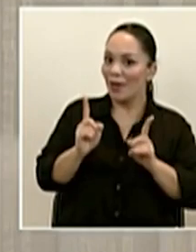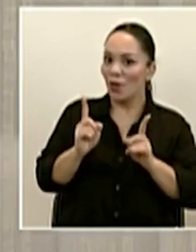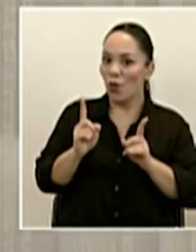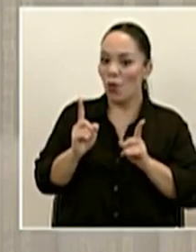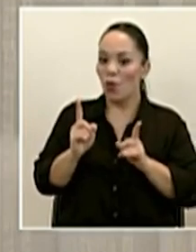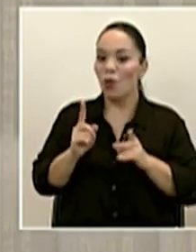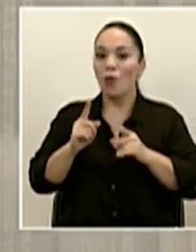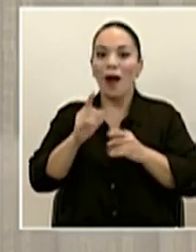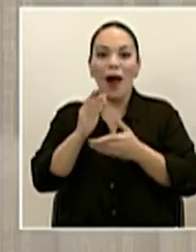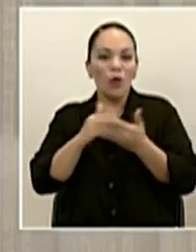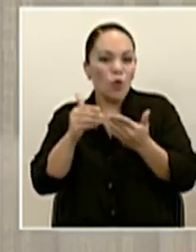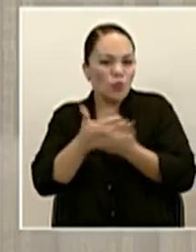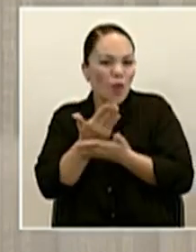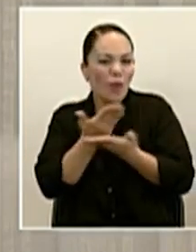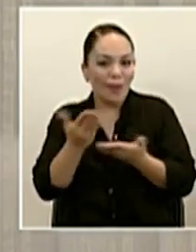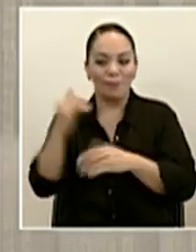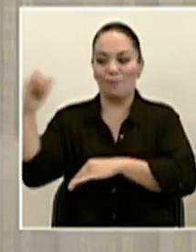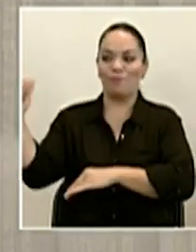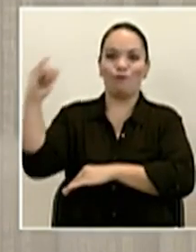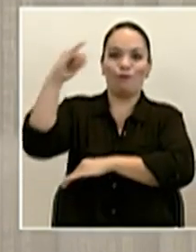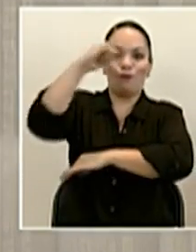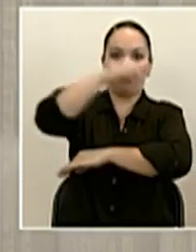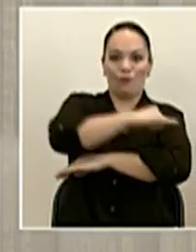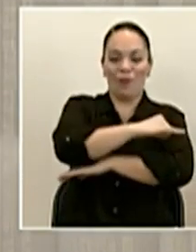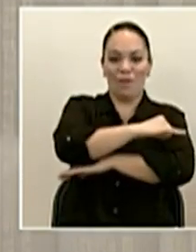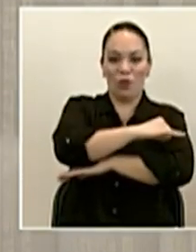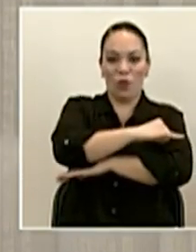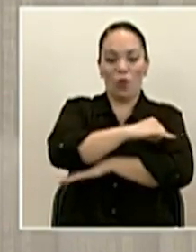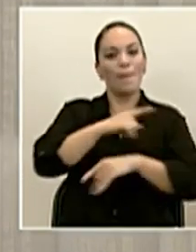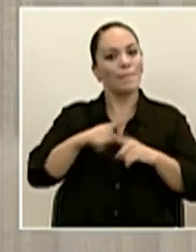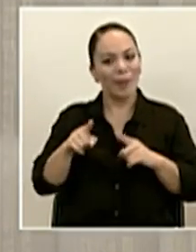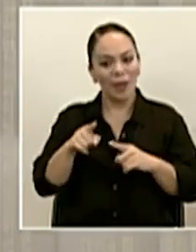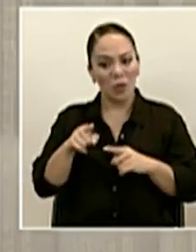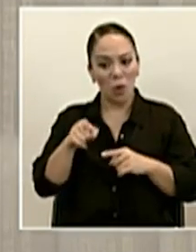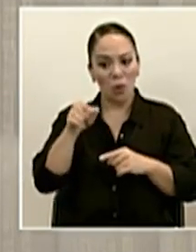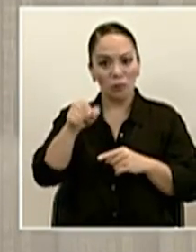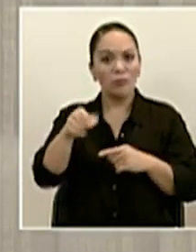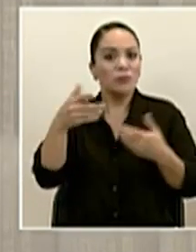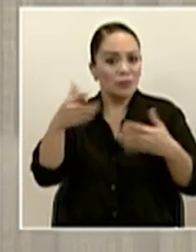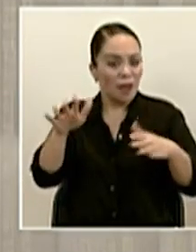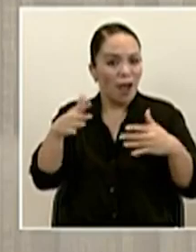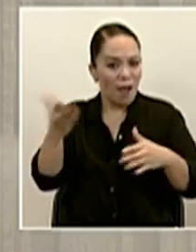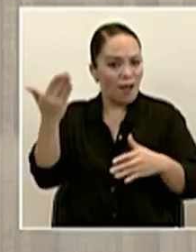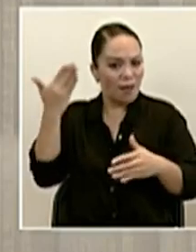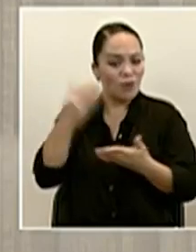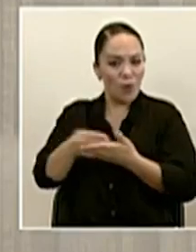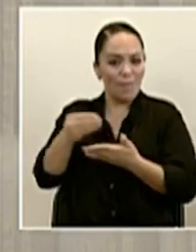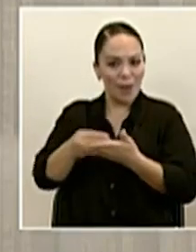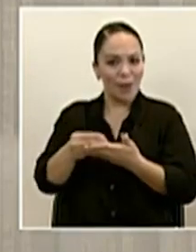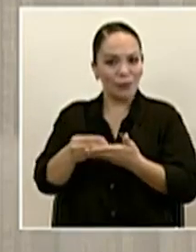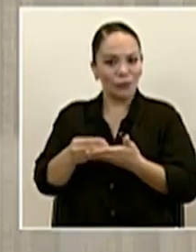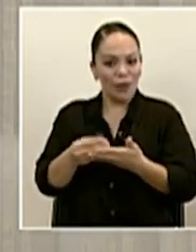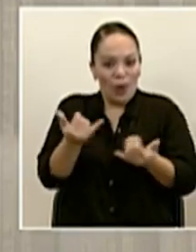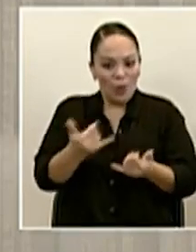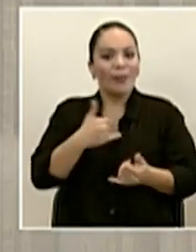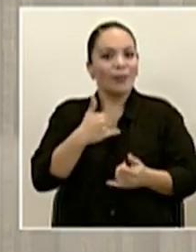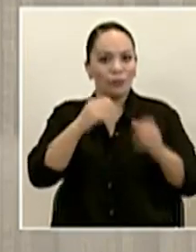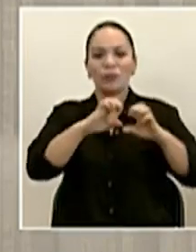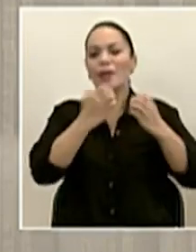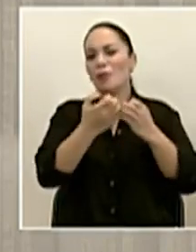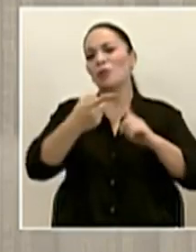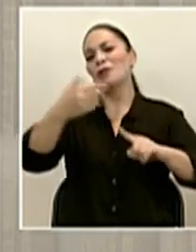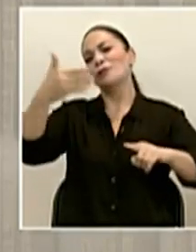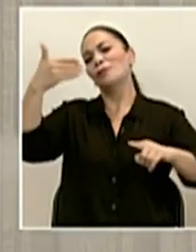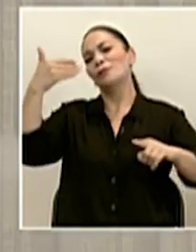traerlo por aire. Pero no es nada nuevo estar comprando insumos o equipos en China. Nosotros tenemos equipos que tenemos desde